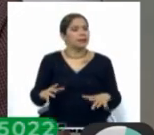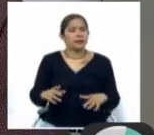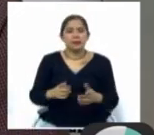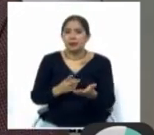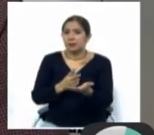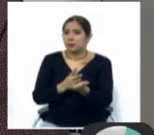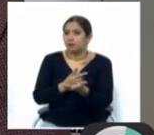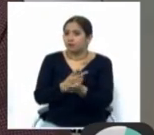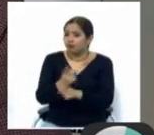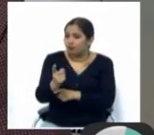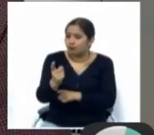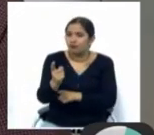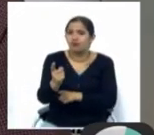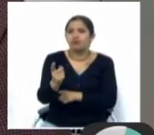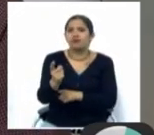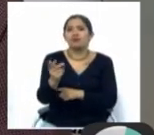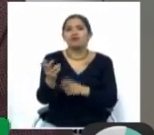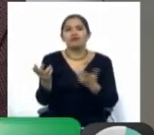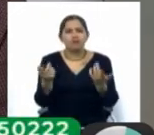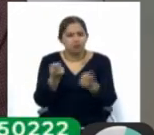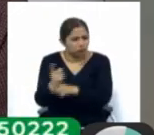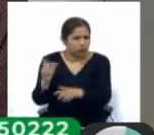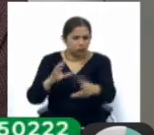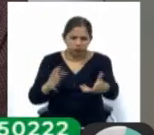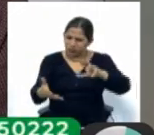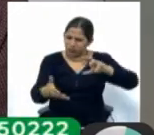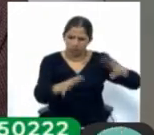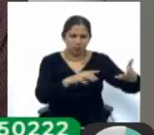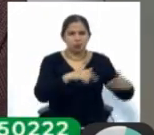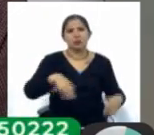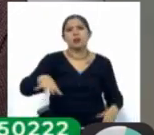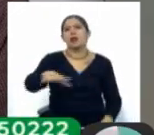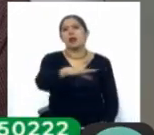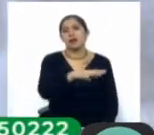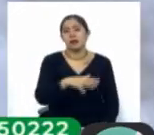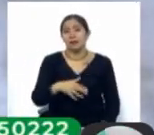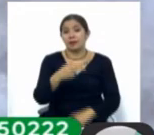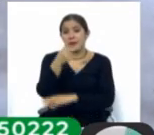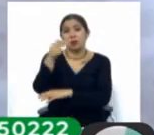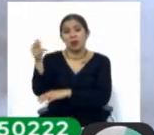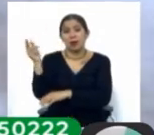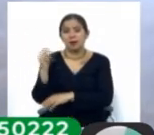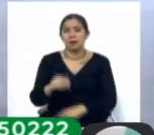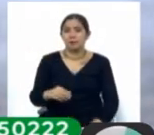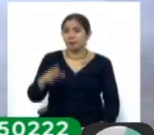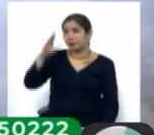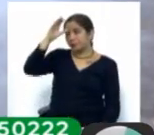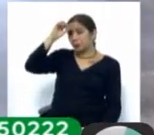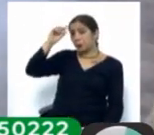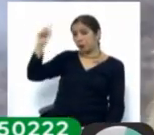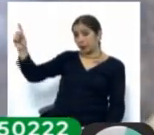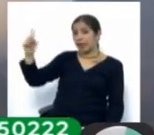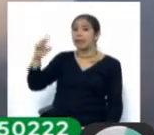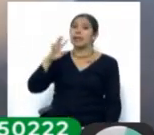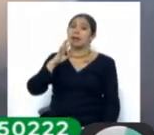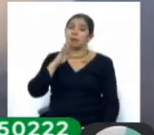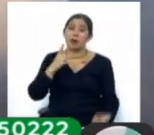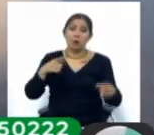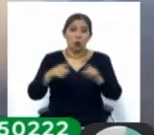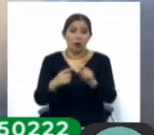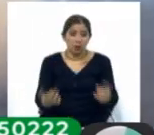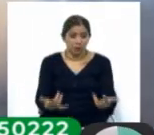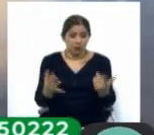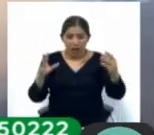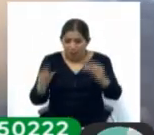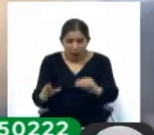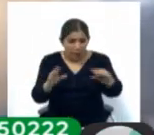destrozos en nuestra naturaleza. Recalcó que en el trabajo post incendio es necesaria